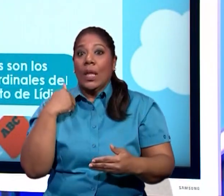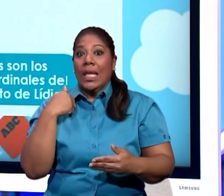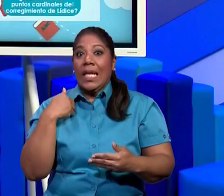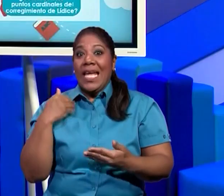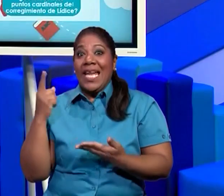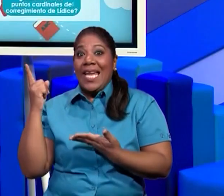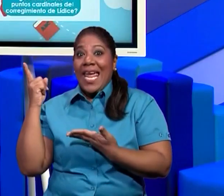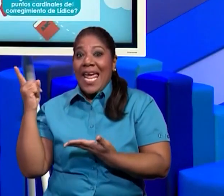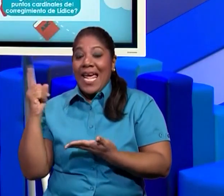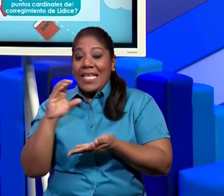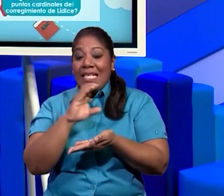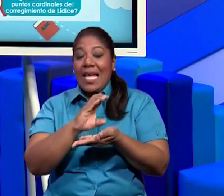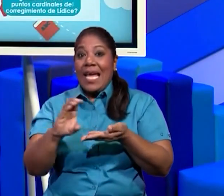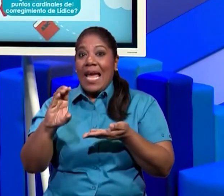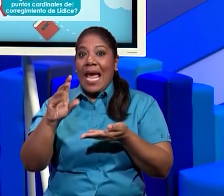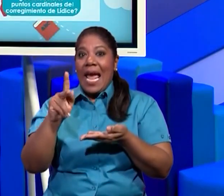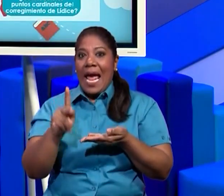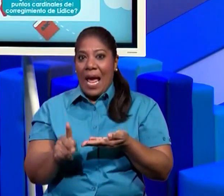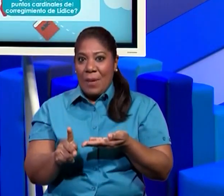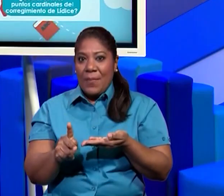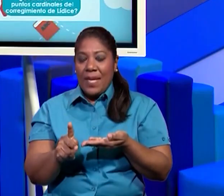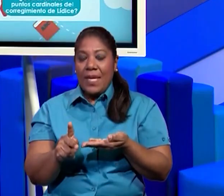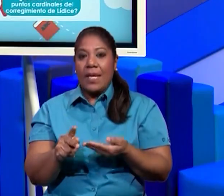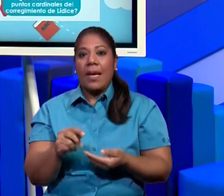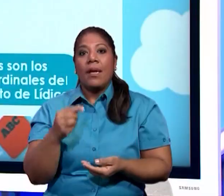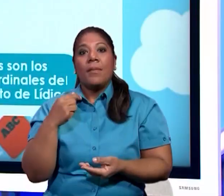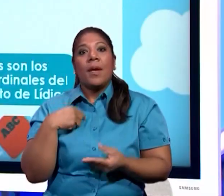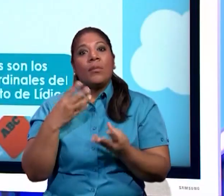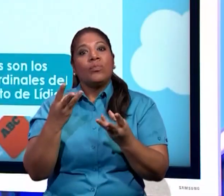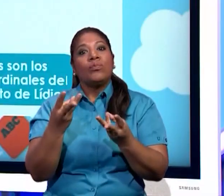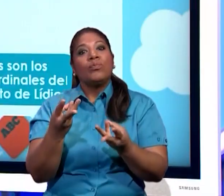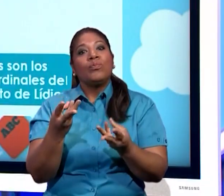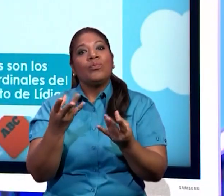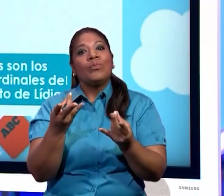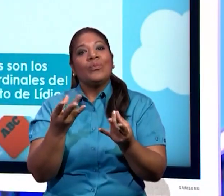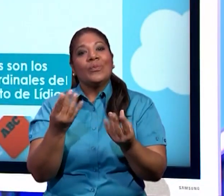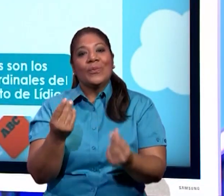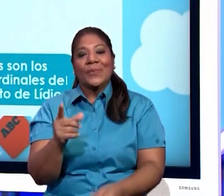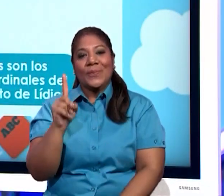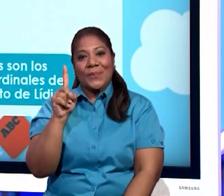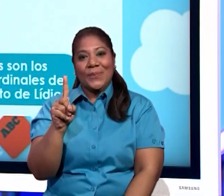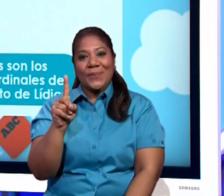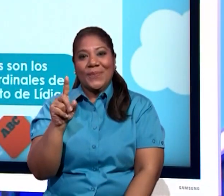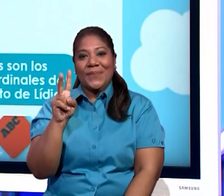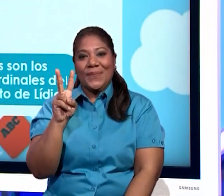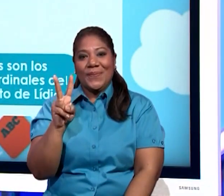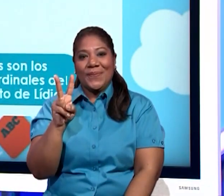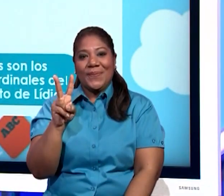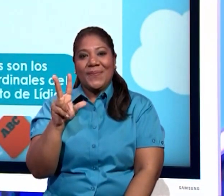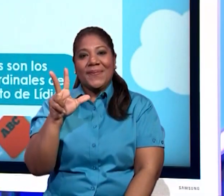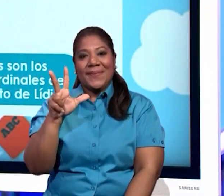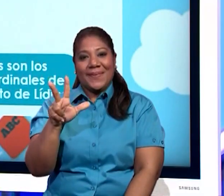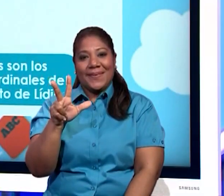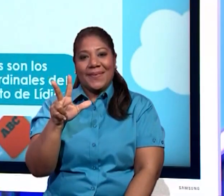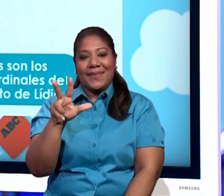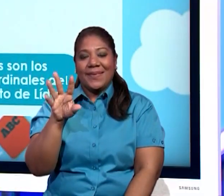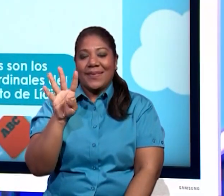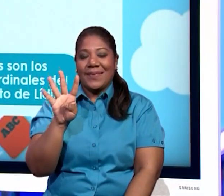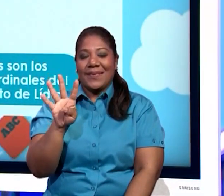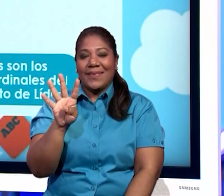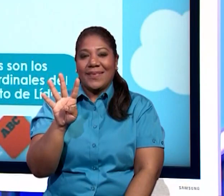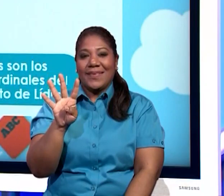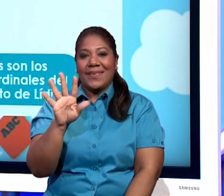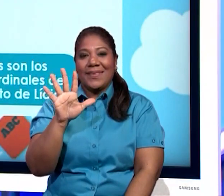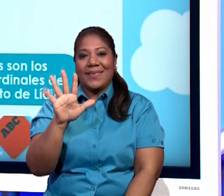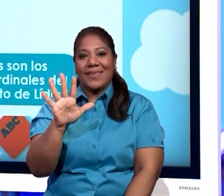Capira? Chicos, vamos a contarlos. Uno, dos, tres, cuatro,